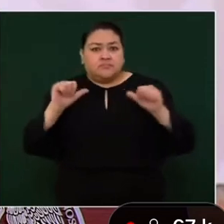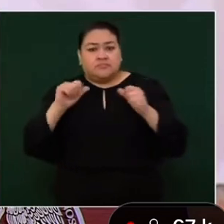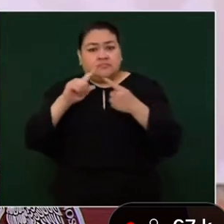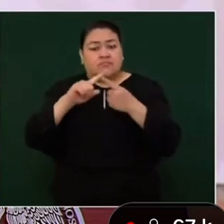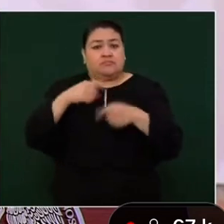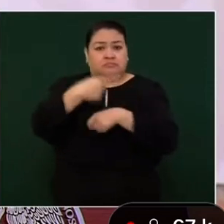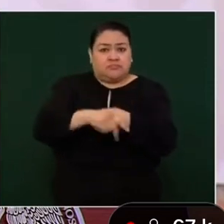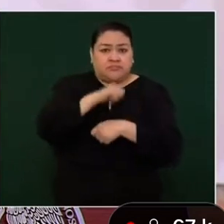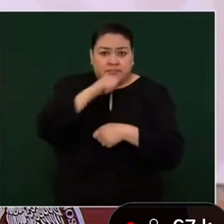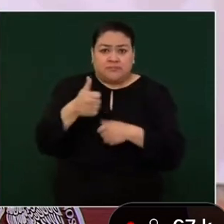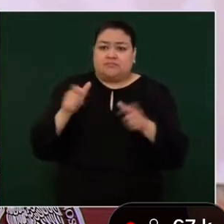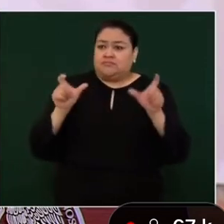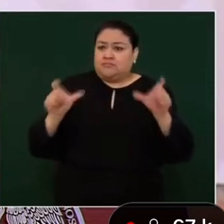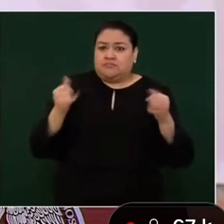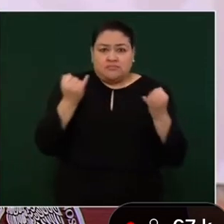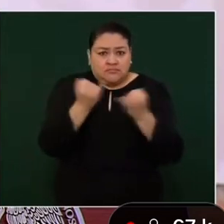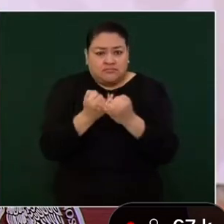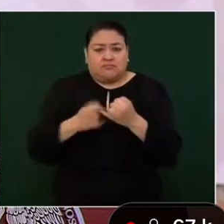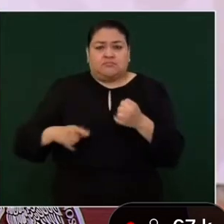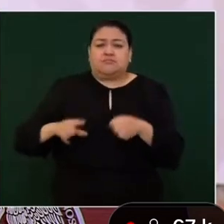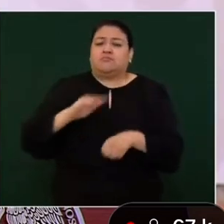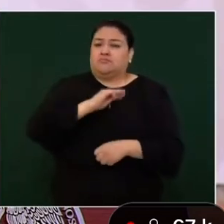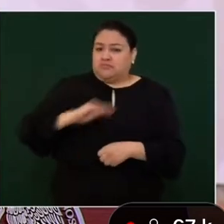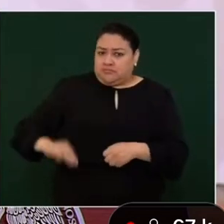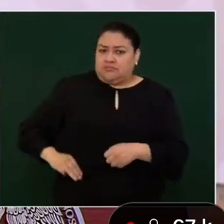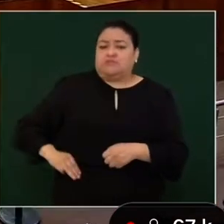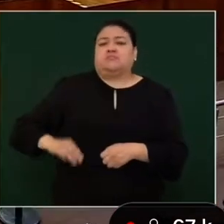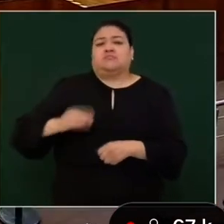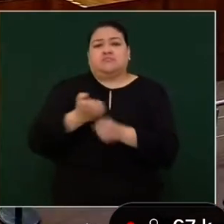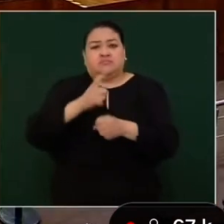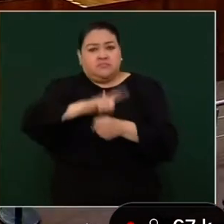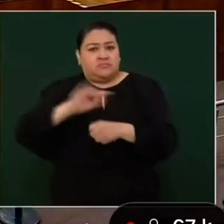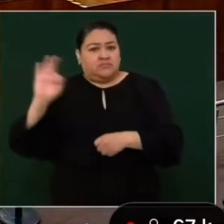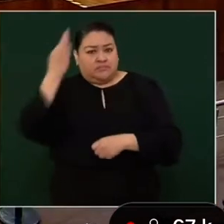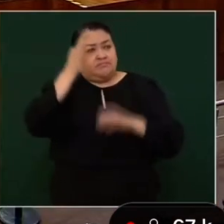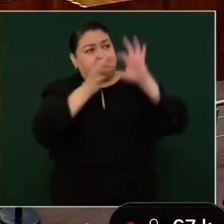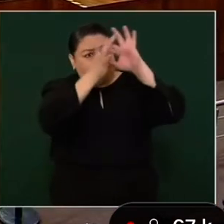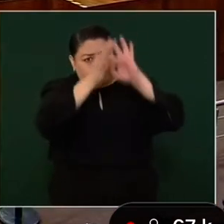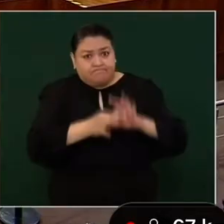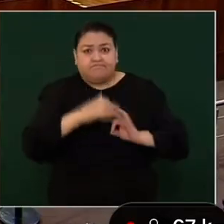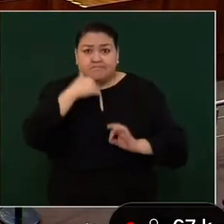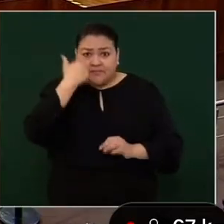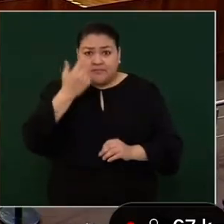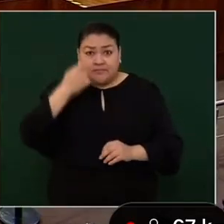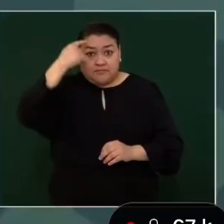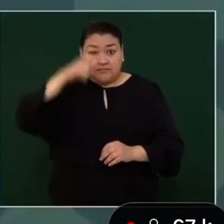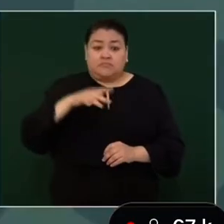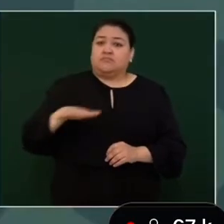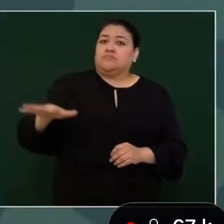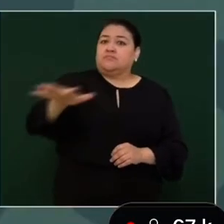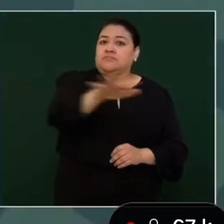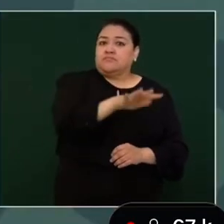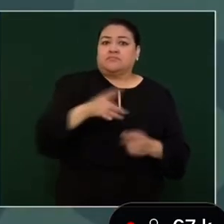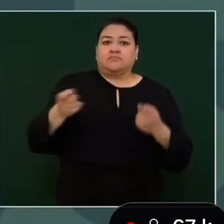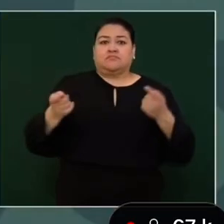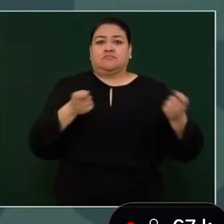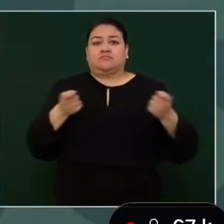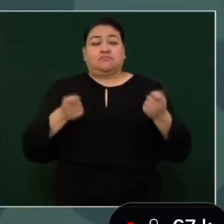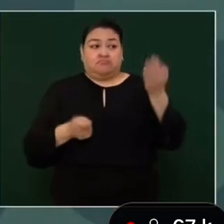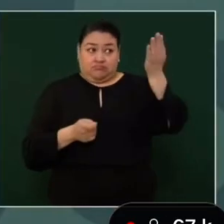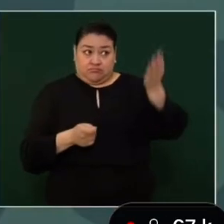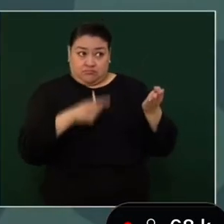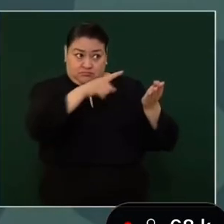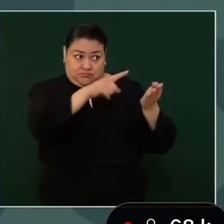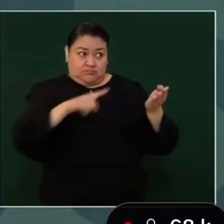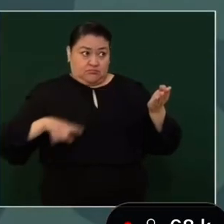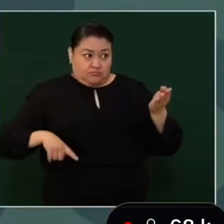trabajando de manera coordinada con los tres niveles de gobierno y buscando que la rectoría y la guía de su gobierno